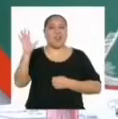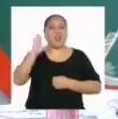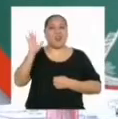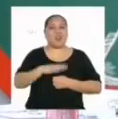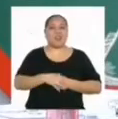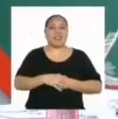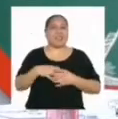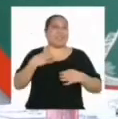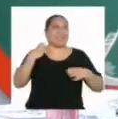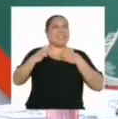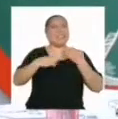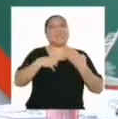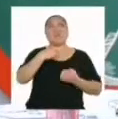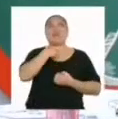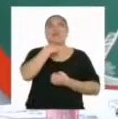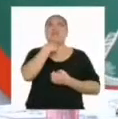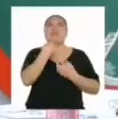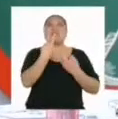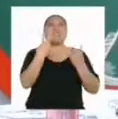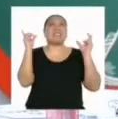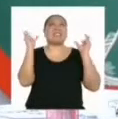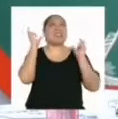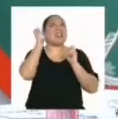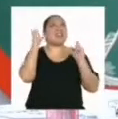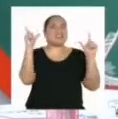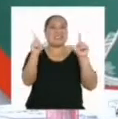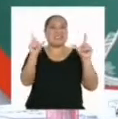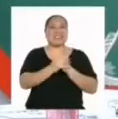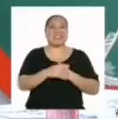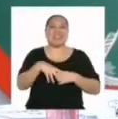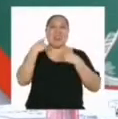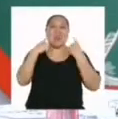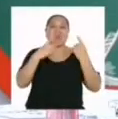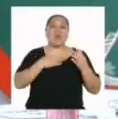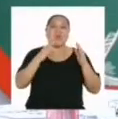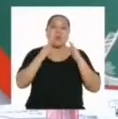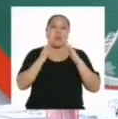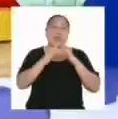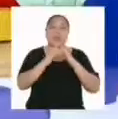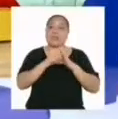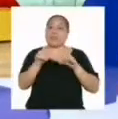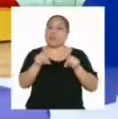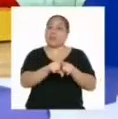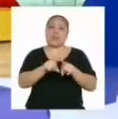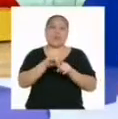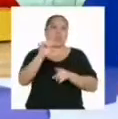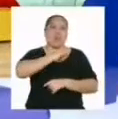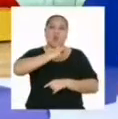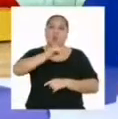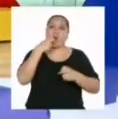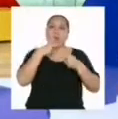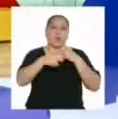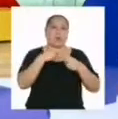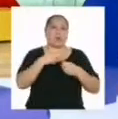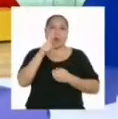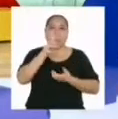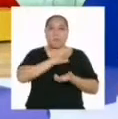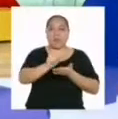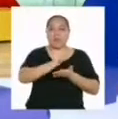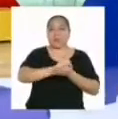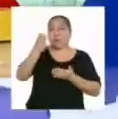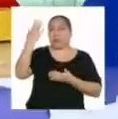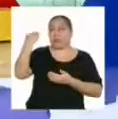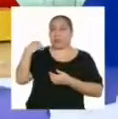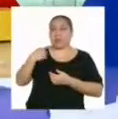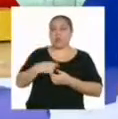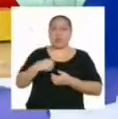Hola, qué emoción. Mi voz está en vivo. Bueno, les cuento que en mi casa también tenemos el mismo problema. Desde hace unos meses,